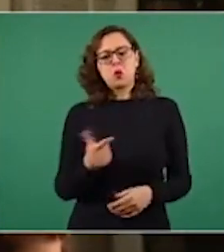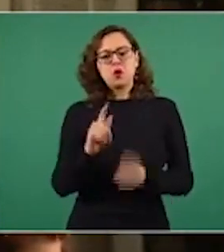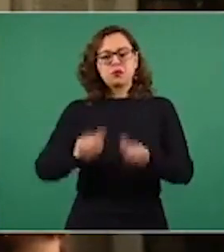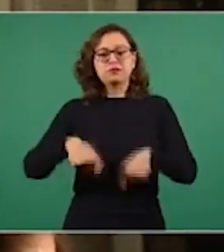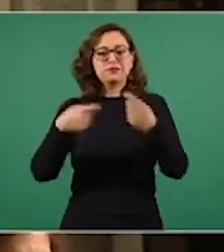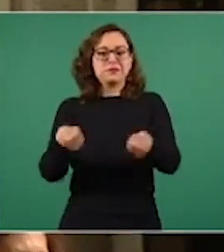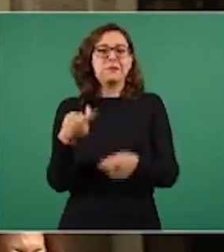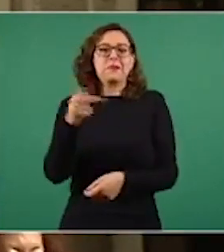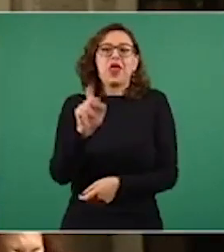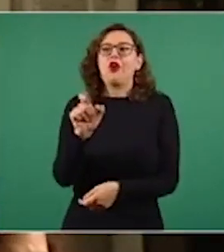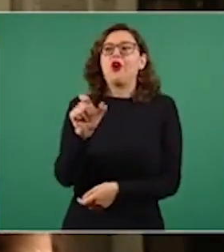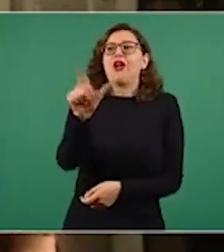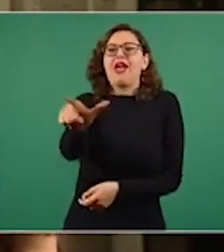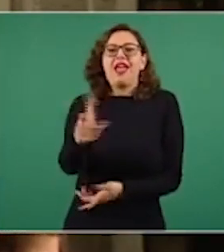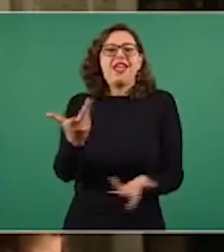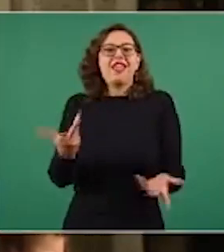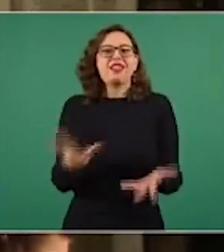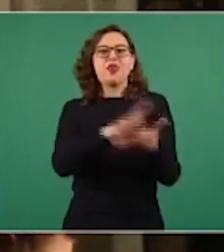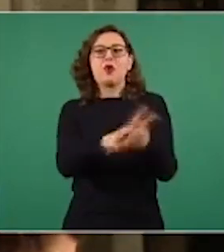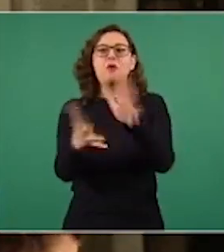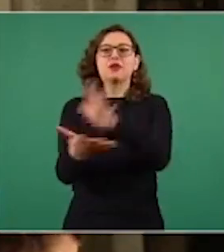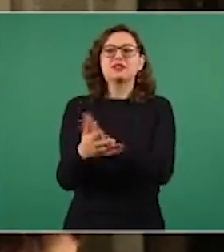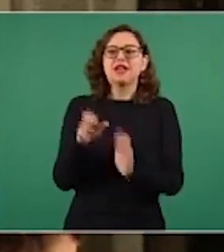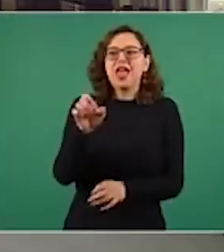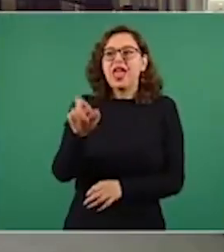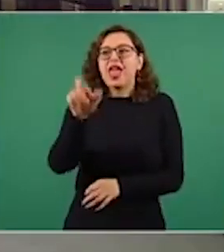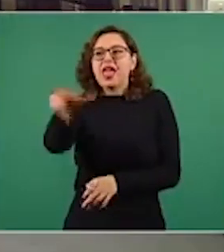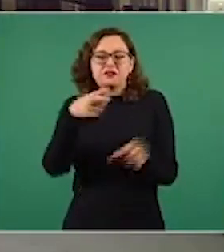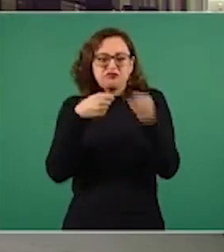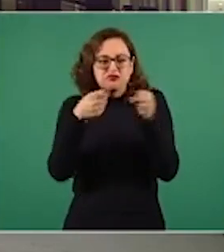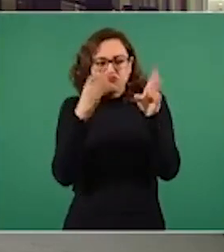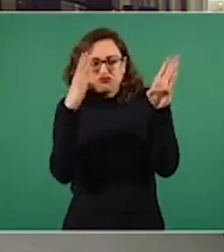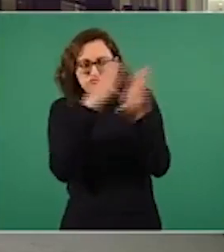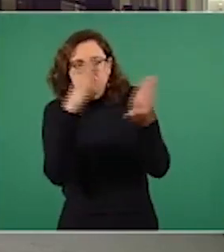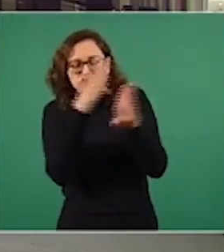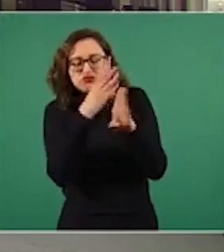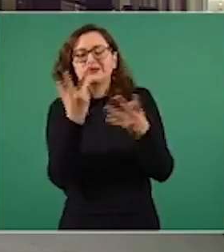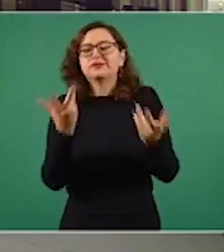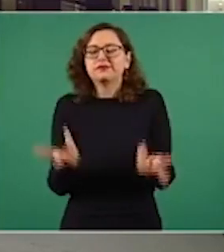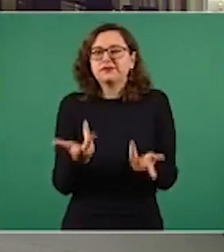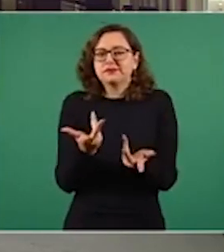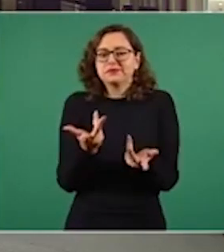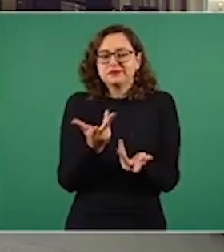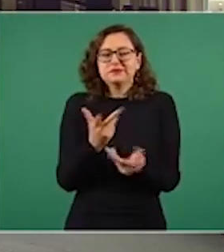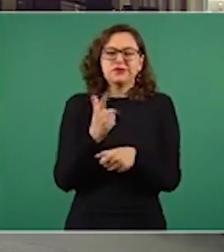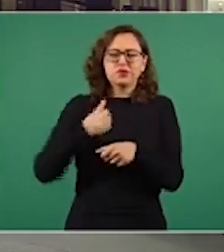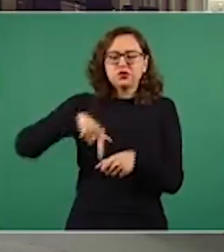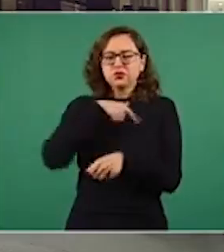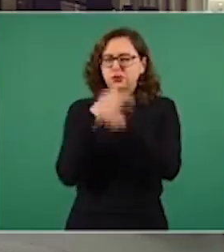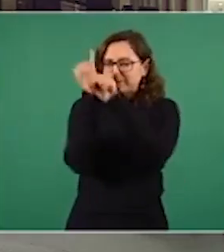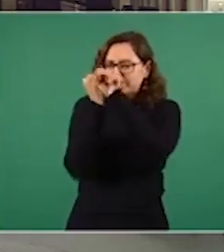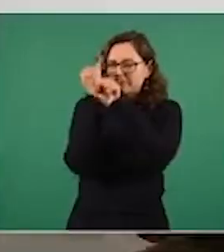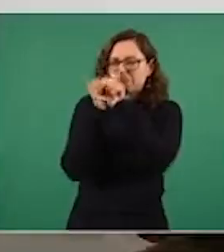que nos espía. Hemos investigado por qué y encontramos cosas curiosas. En Guanajuato hay un